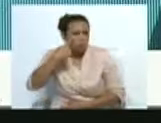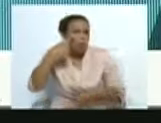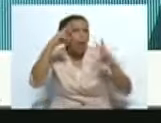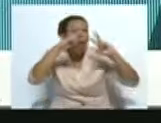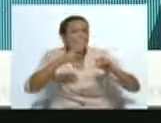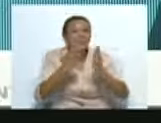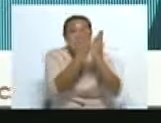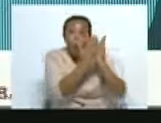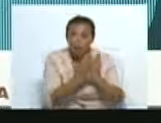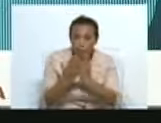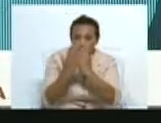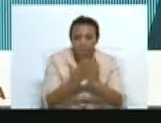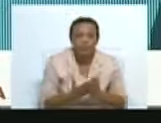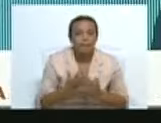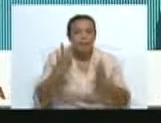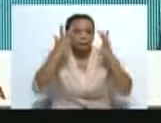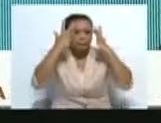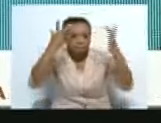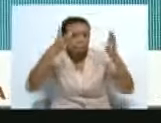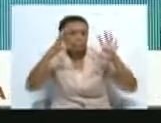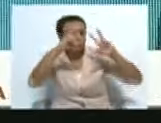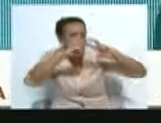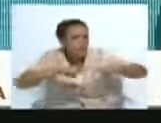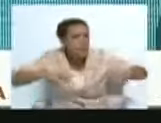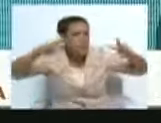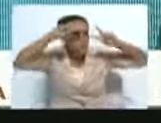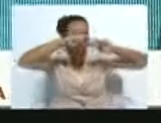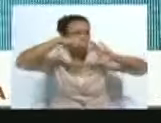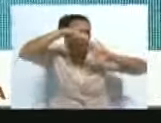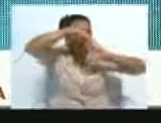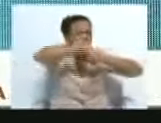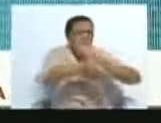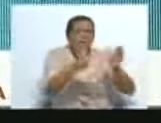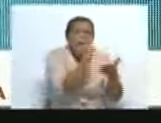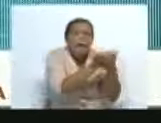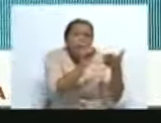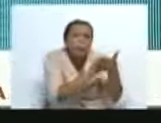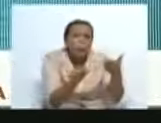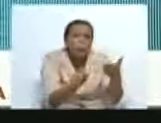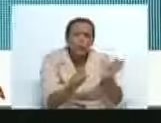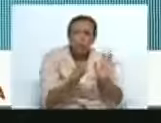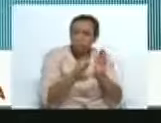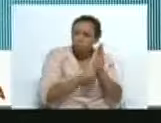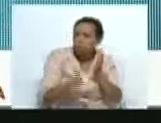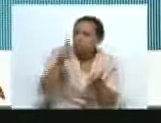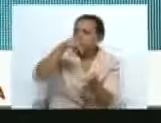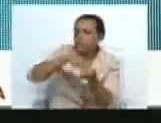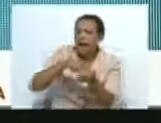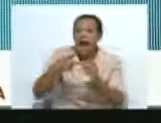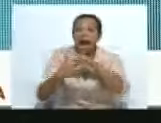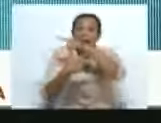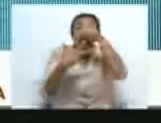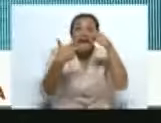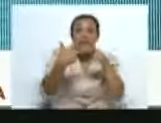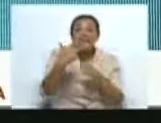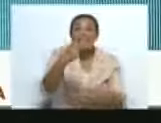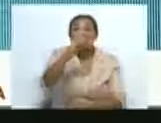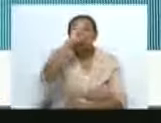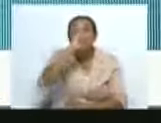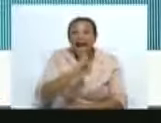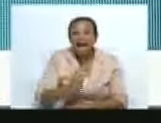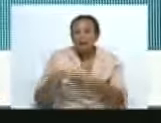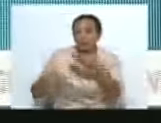investigadora, realmente es un privilegio. He tenido la posibilidad de venir a las tres ediciones del evento